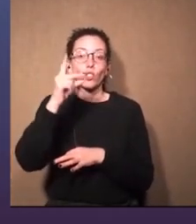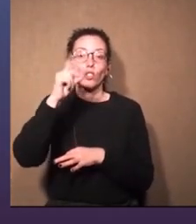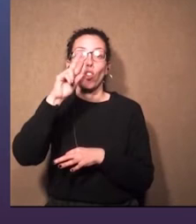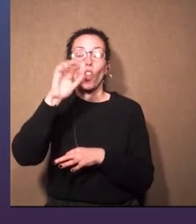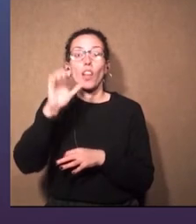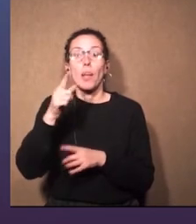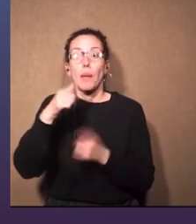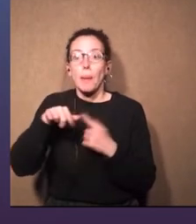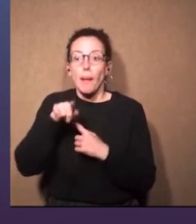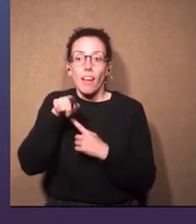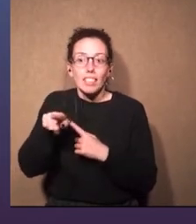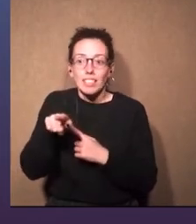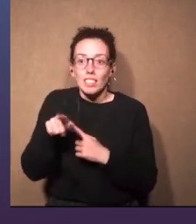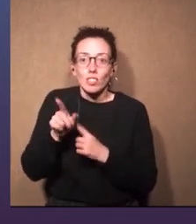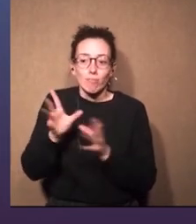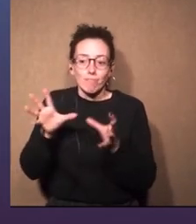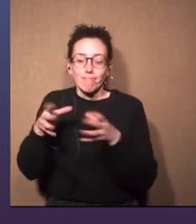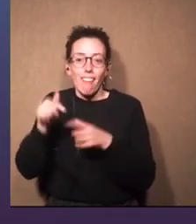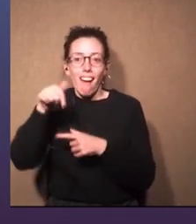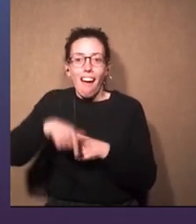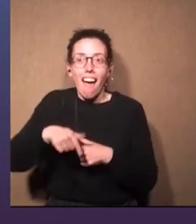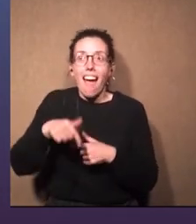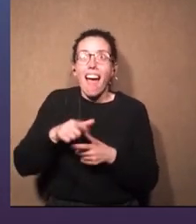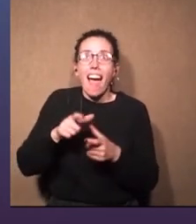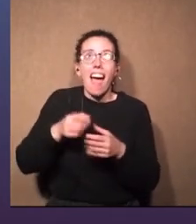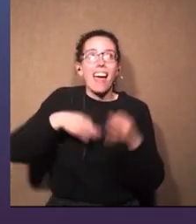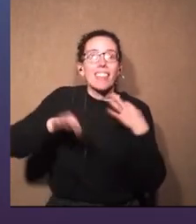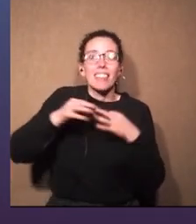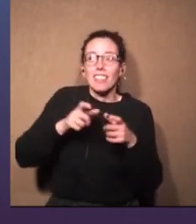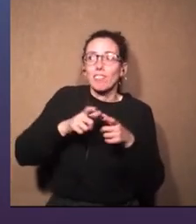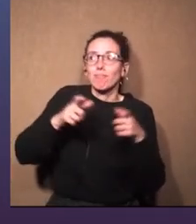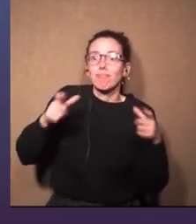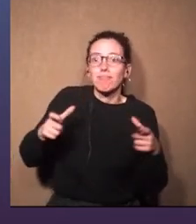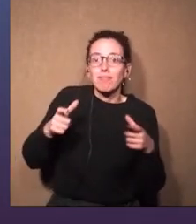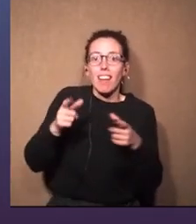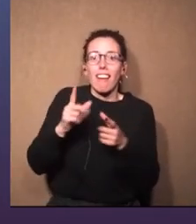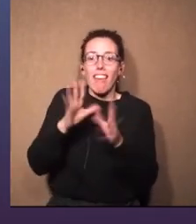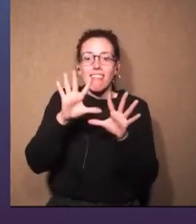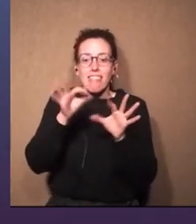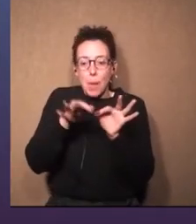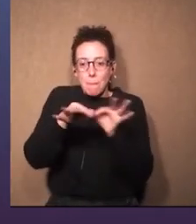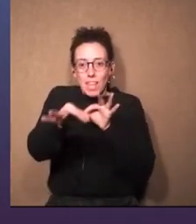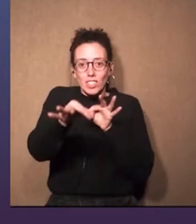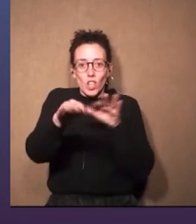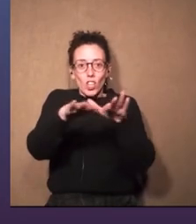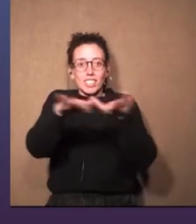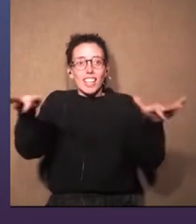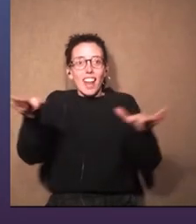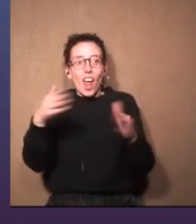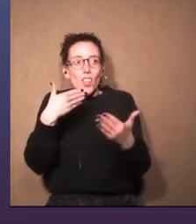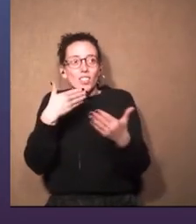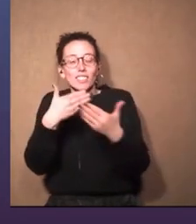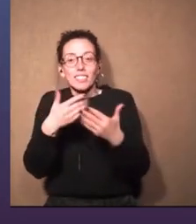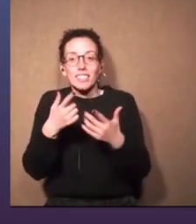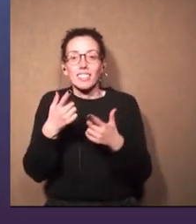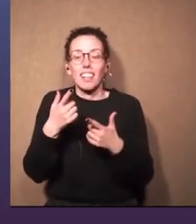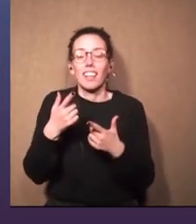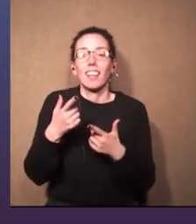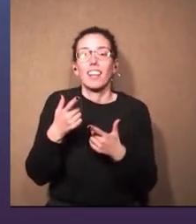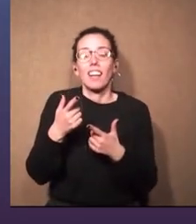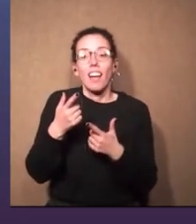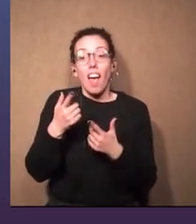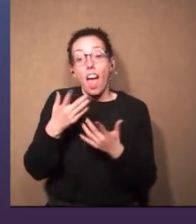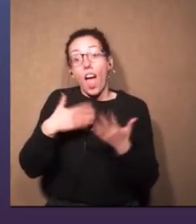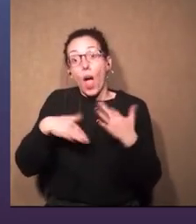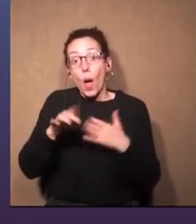Pero bueno, lo mágico es hacer todo eso en este lugar que estás a 10 metros del escenario y sí, es cierto